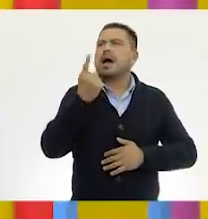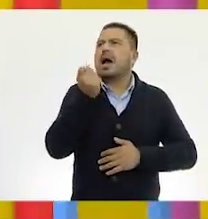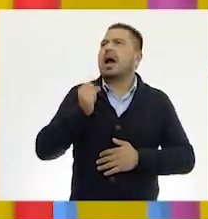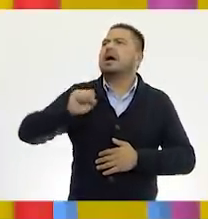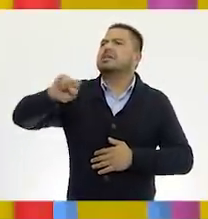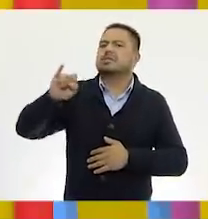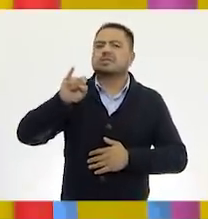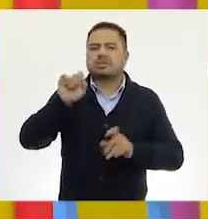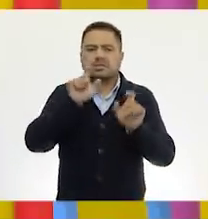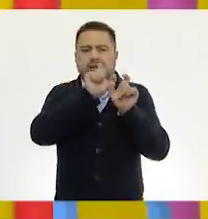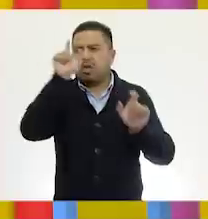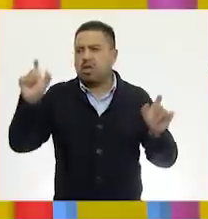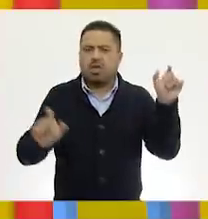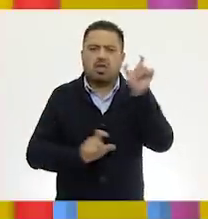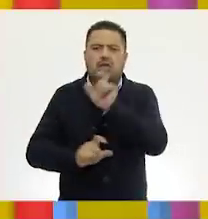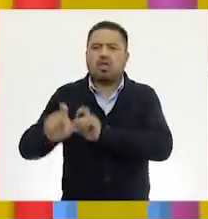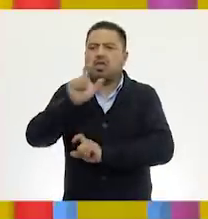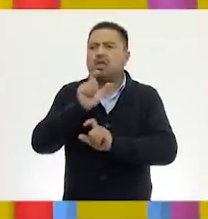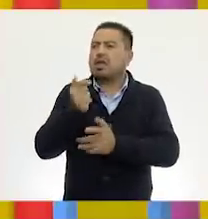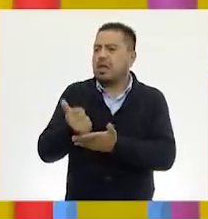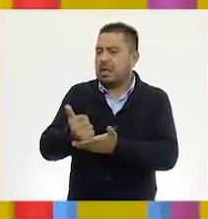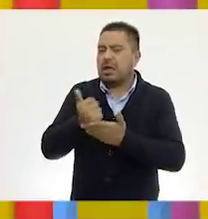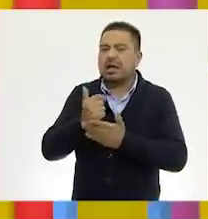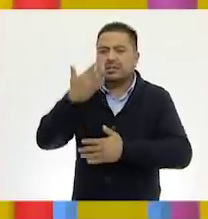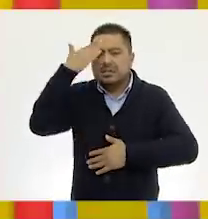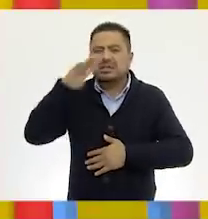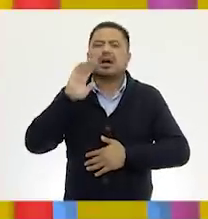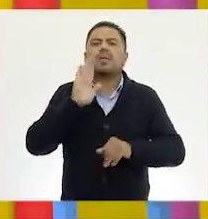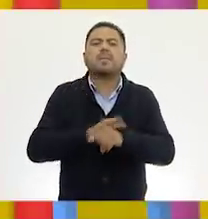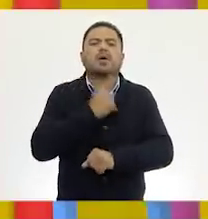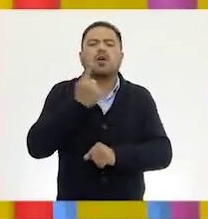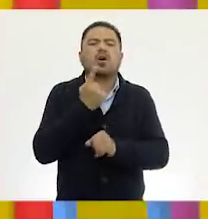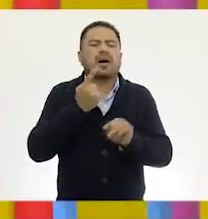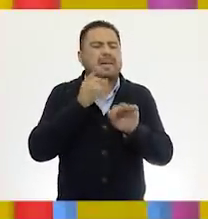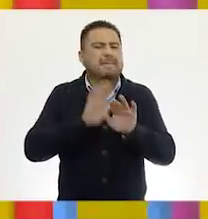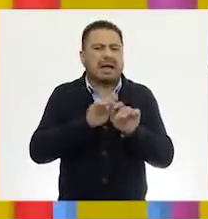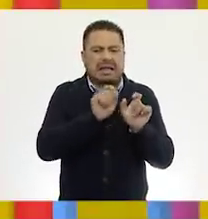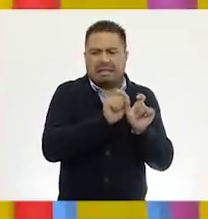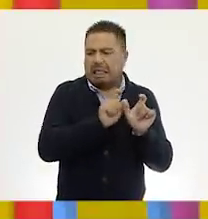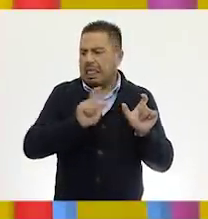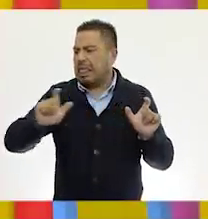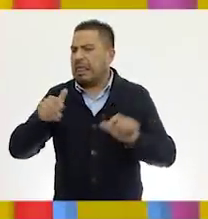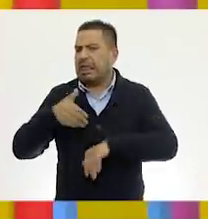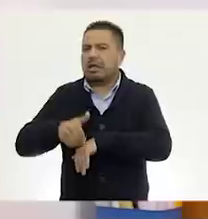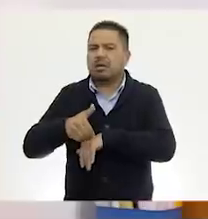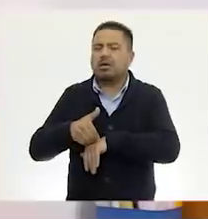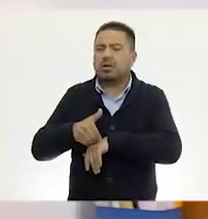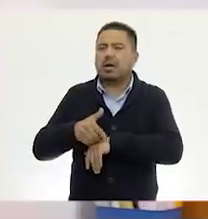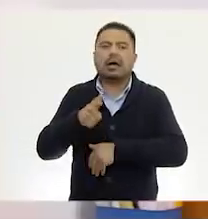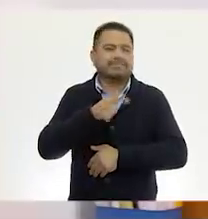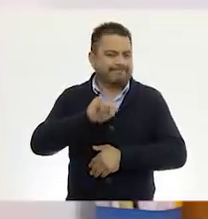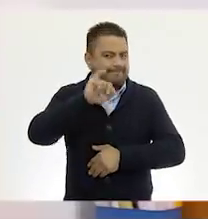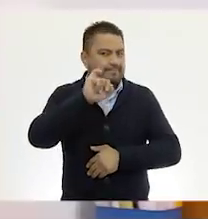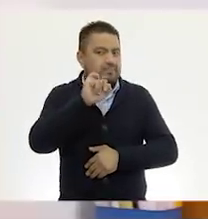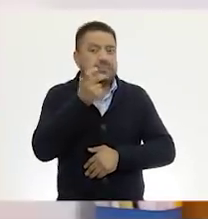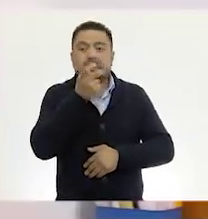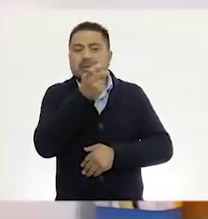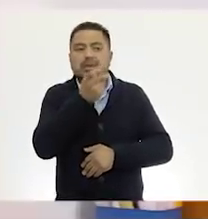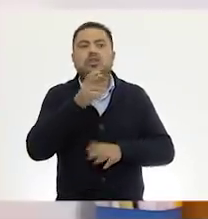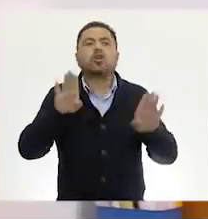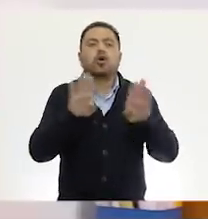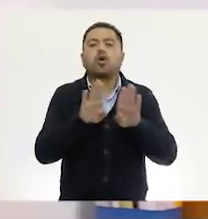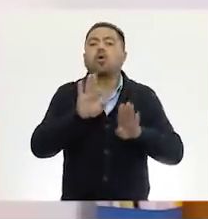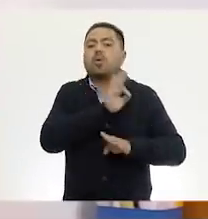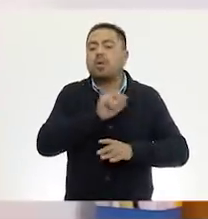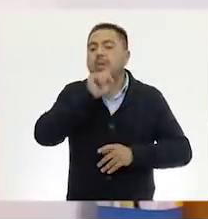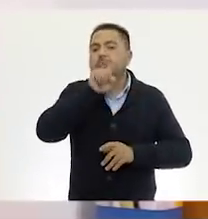de descomponer los números nos ayuda a saber por qué es tan grande la cifra. Por qué es tan grande y de cierta forma cómo